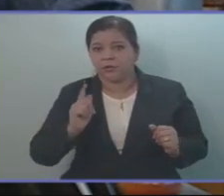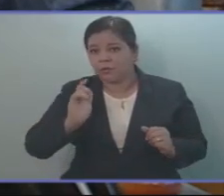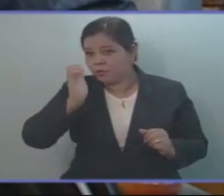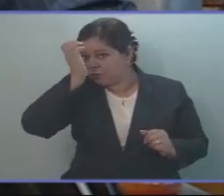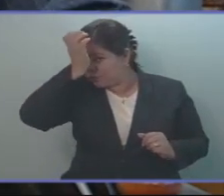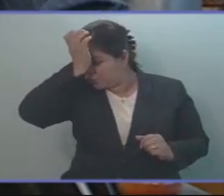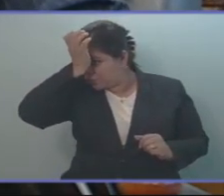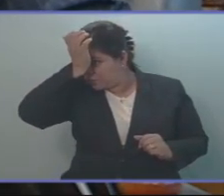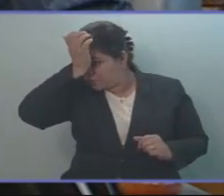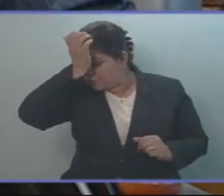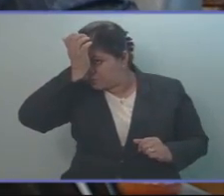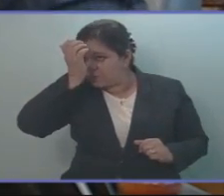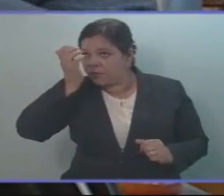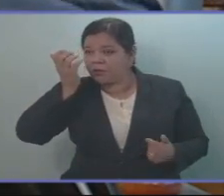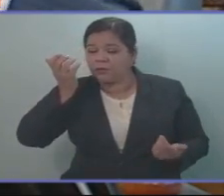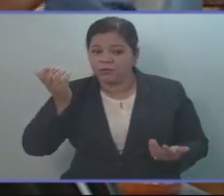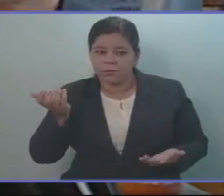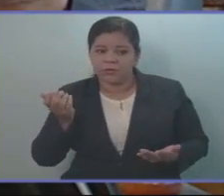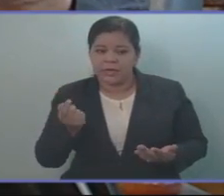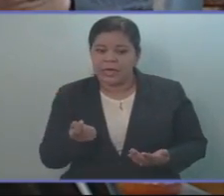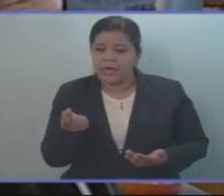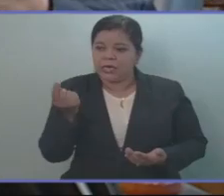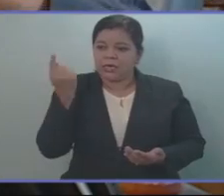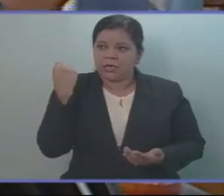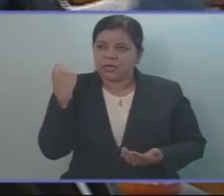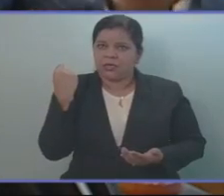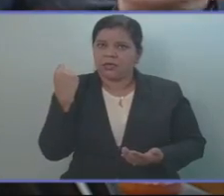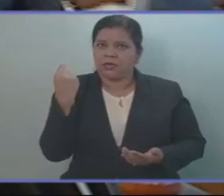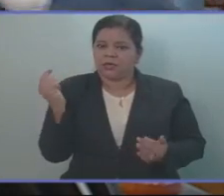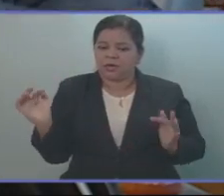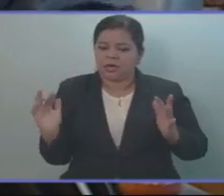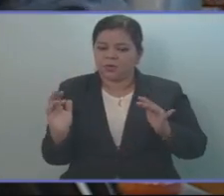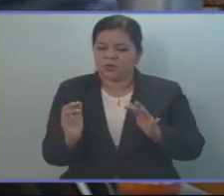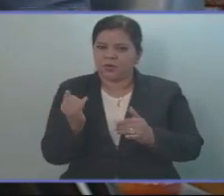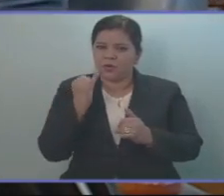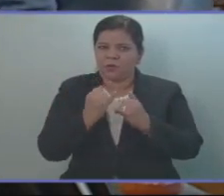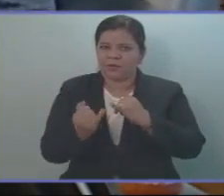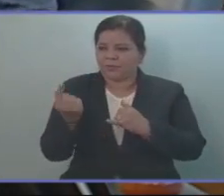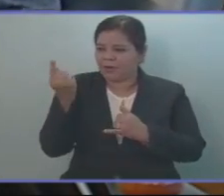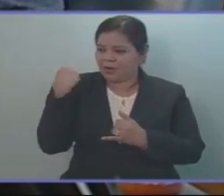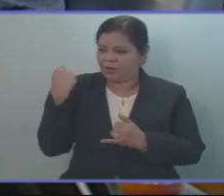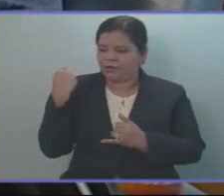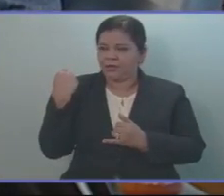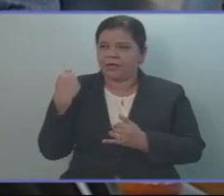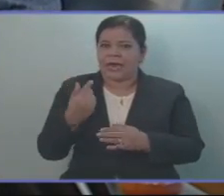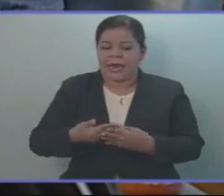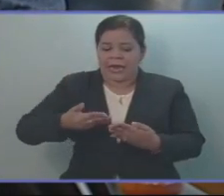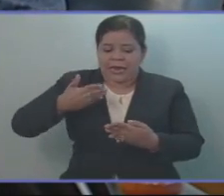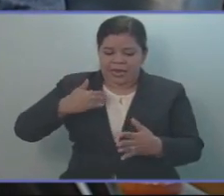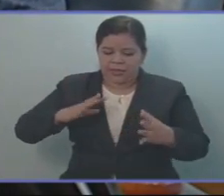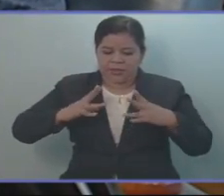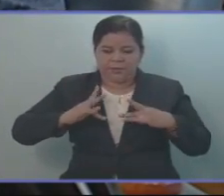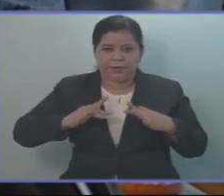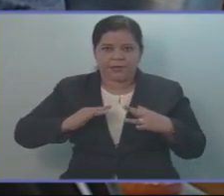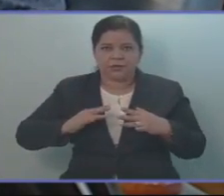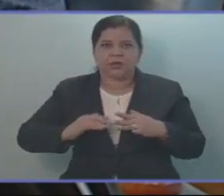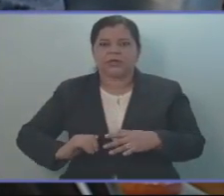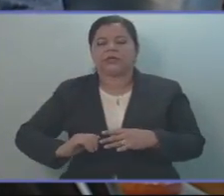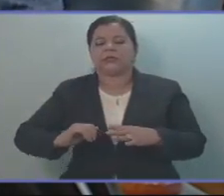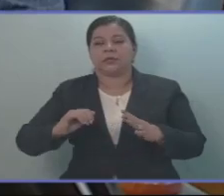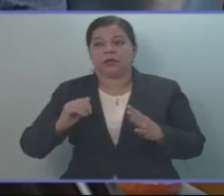justo la última sesión antes de las vacaciones de